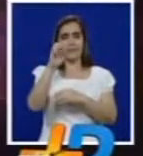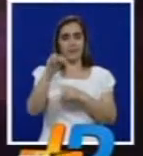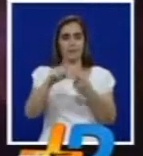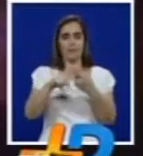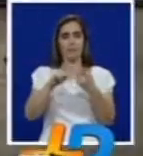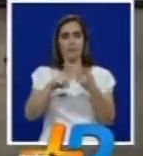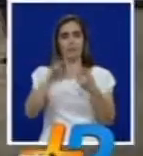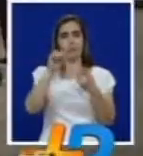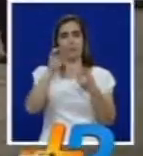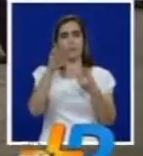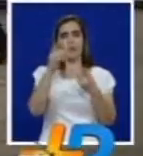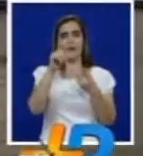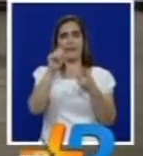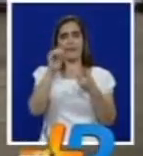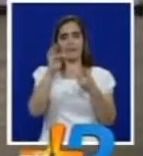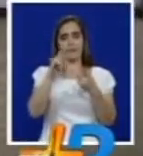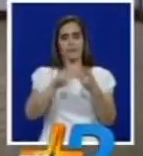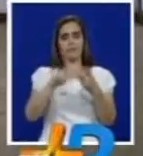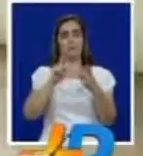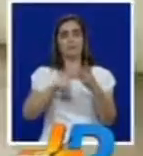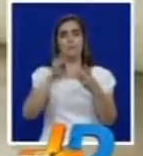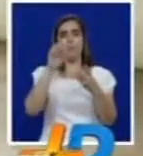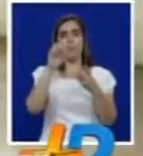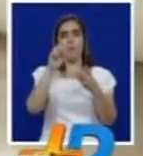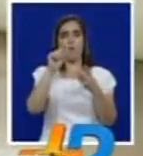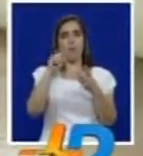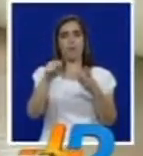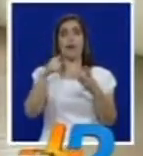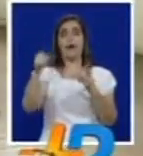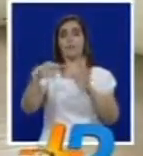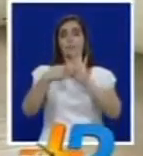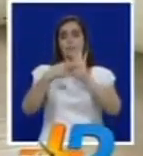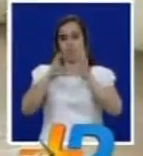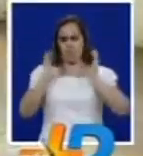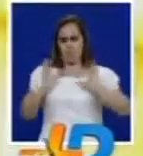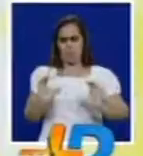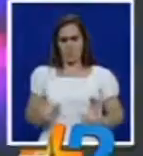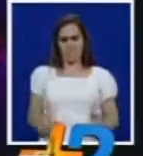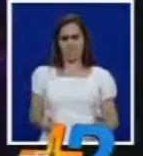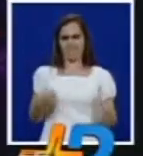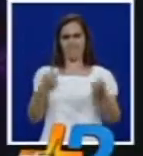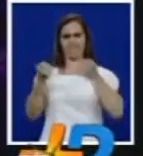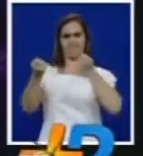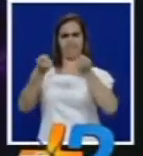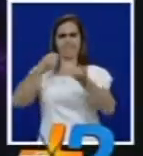y el Centro Didáctico El Poblado La Bienal permitirá ver la magia del cuerpo humano en movimiento